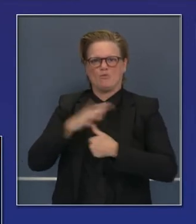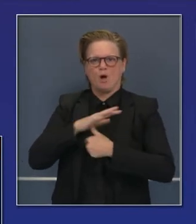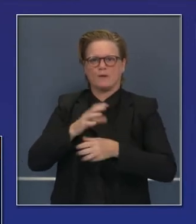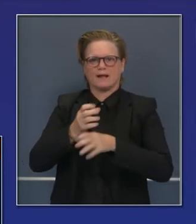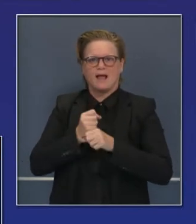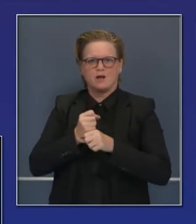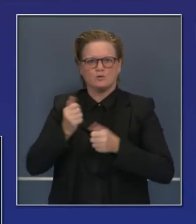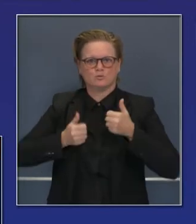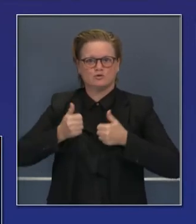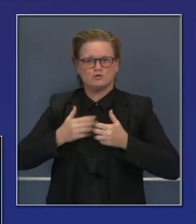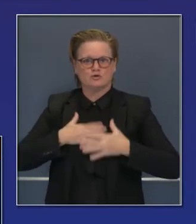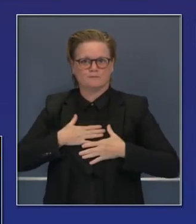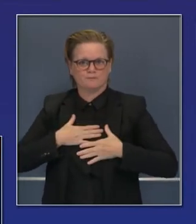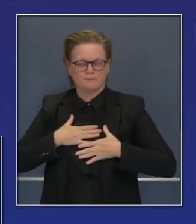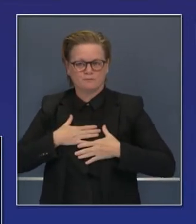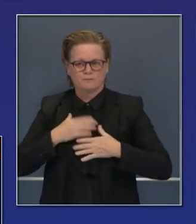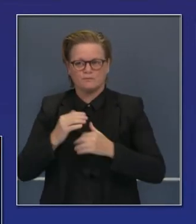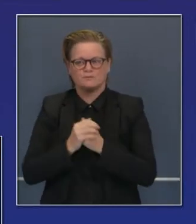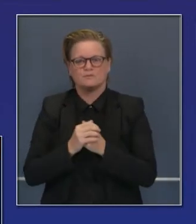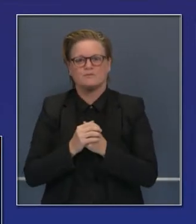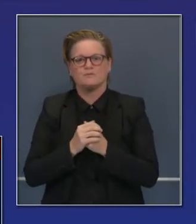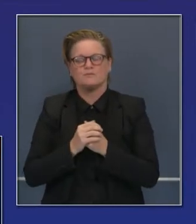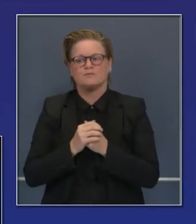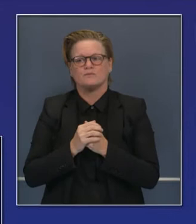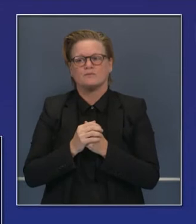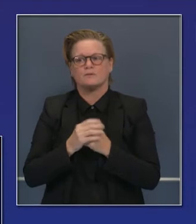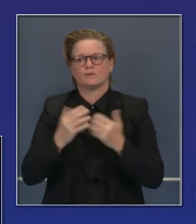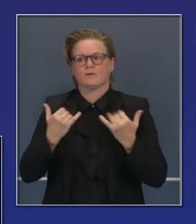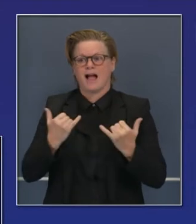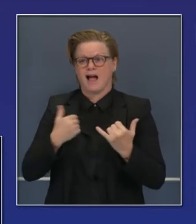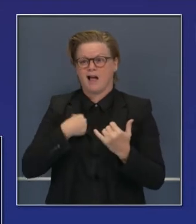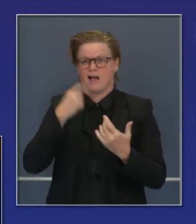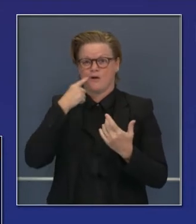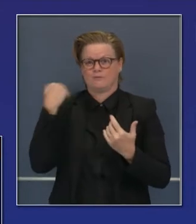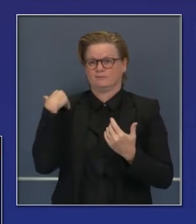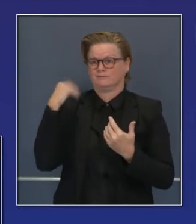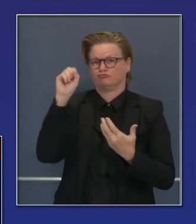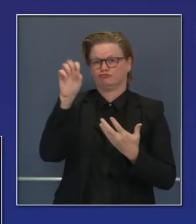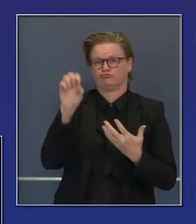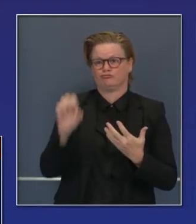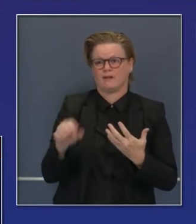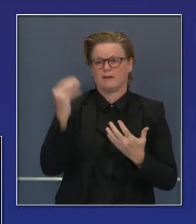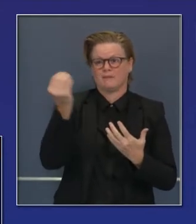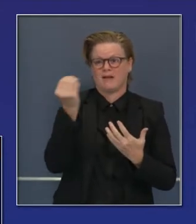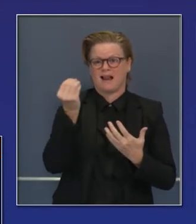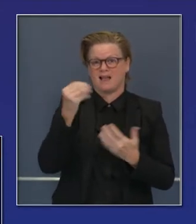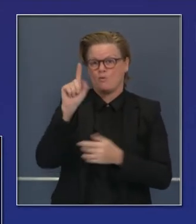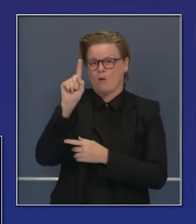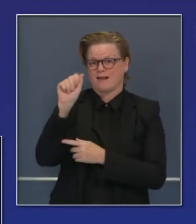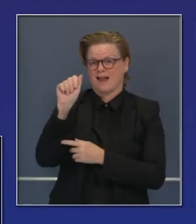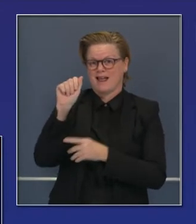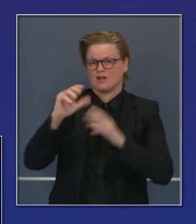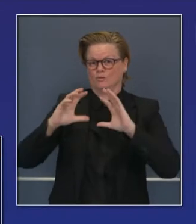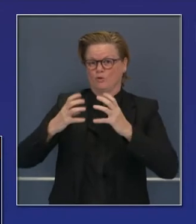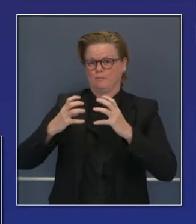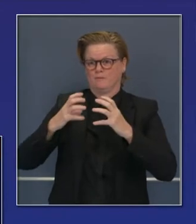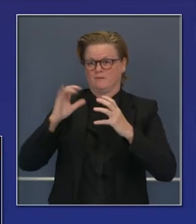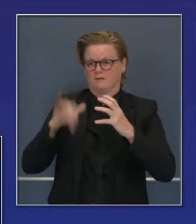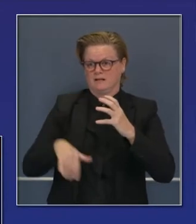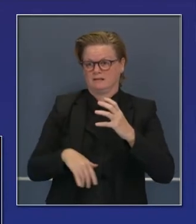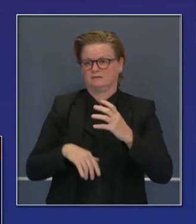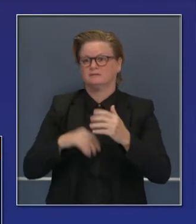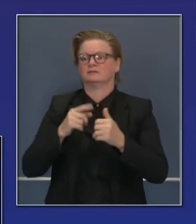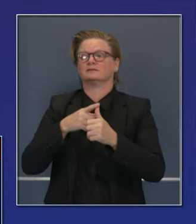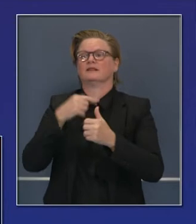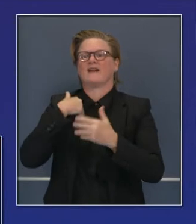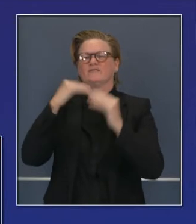de las vacunas. Lo que anunciamos el lunes, el plan 1A tiene tres